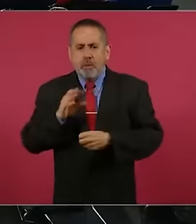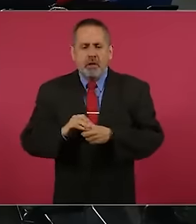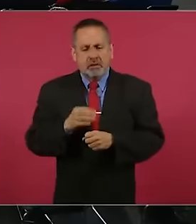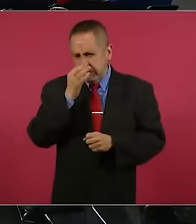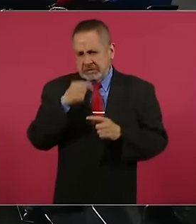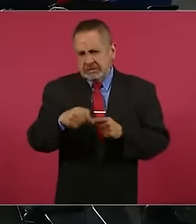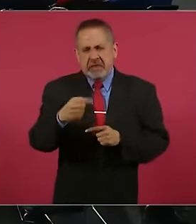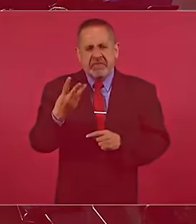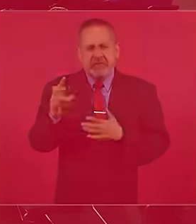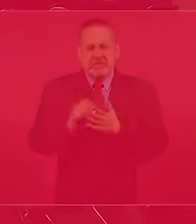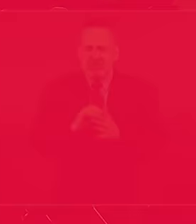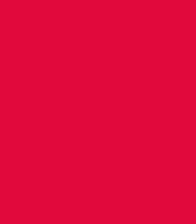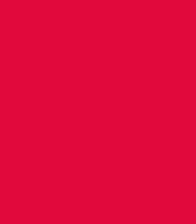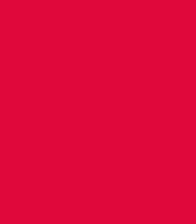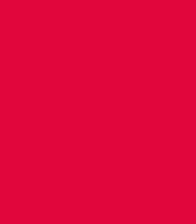este momento.